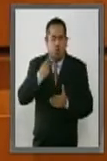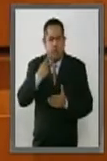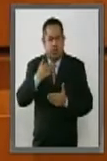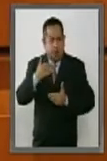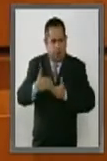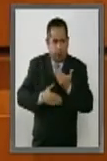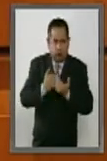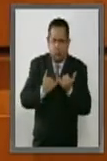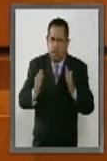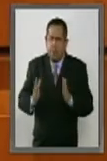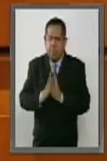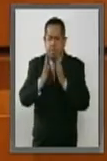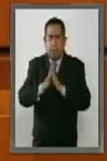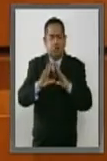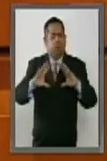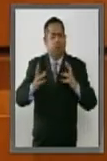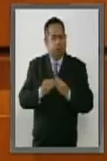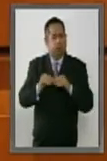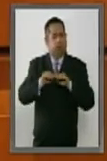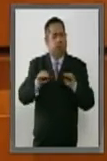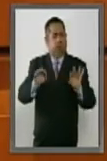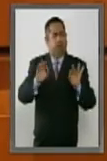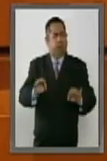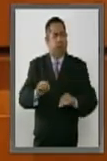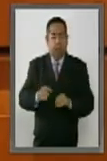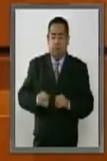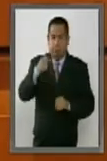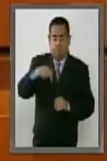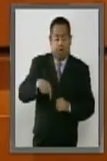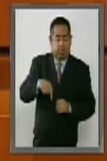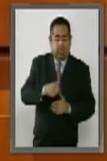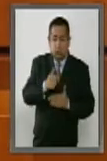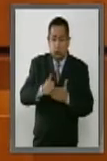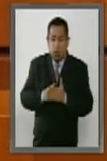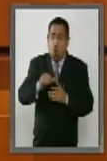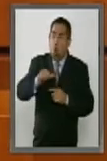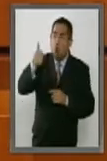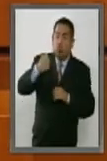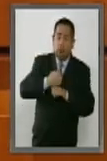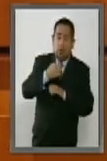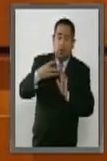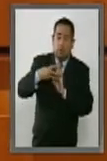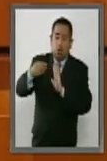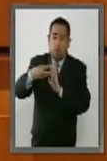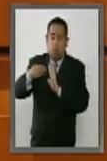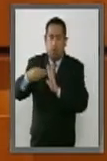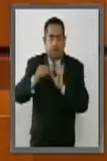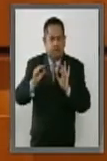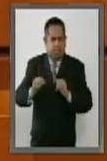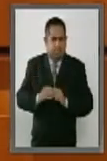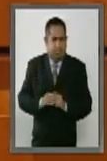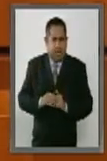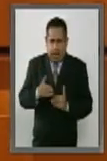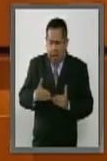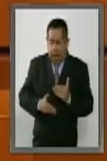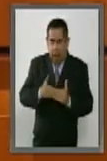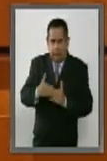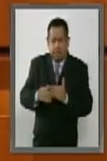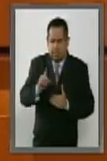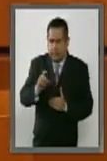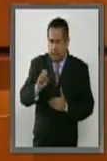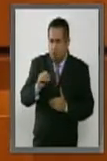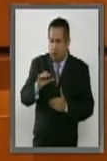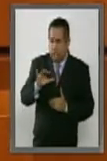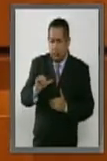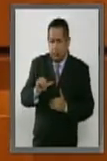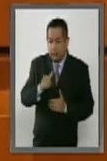procesos participativos, los cuales han sido retomados en otros estados. Los avances democráticos en la